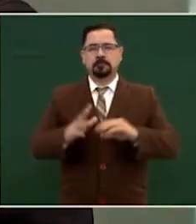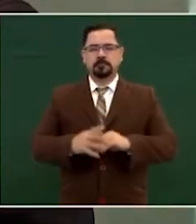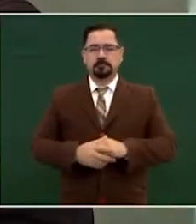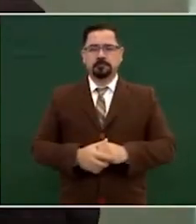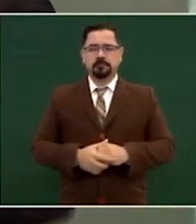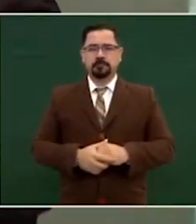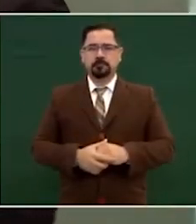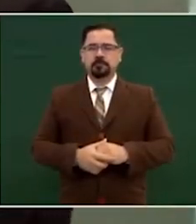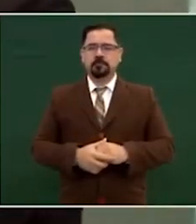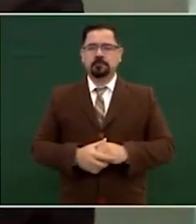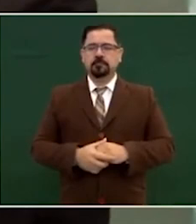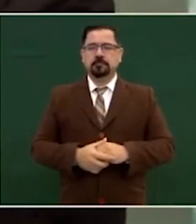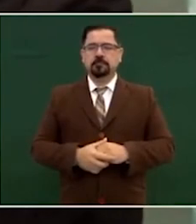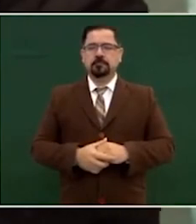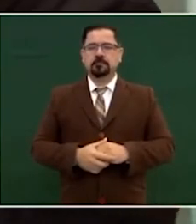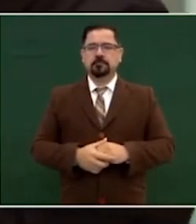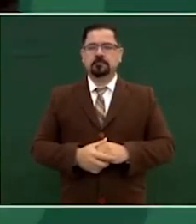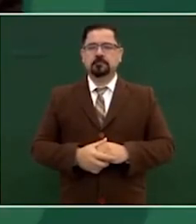¿por qué?